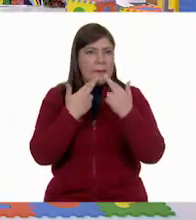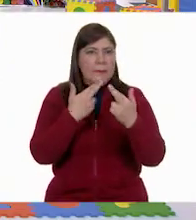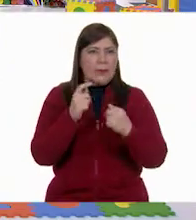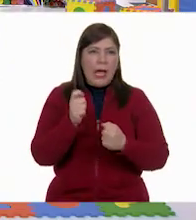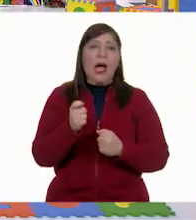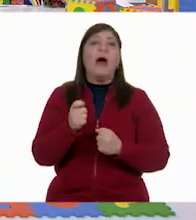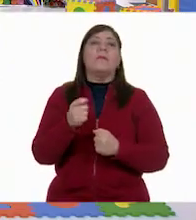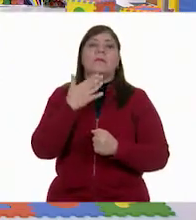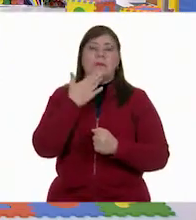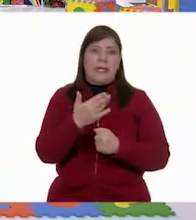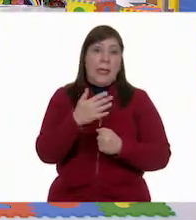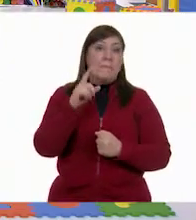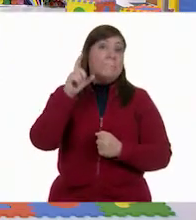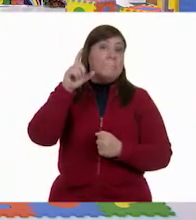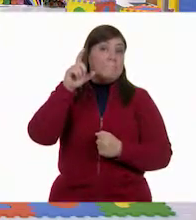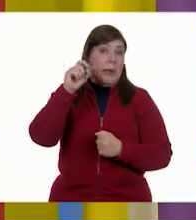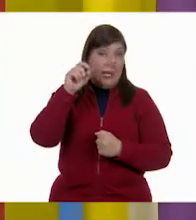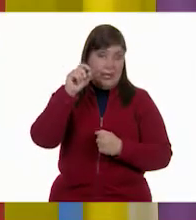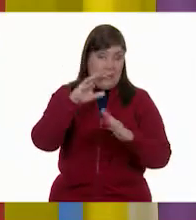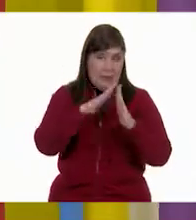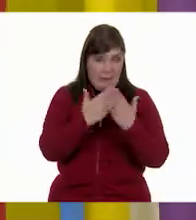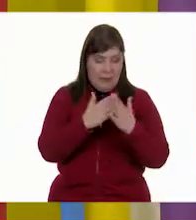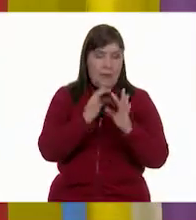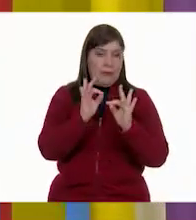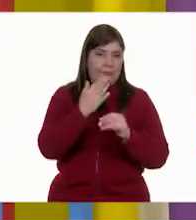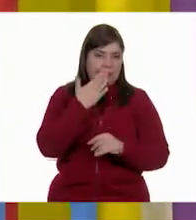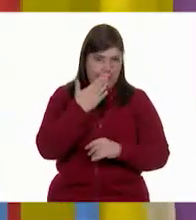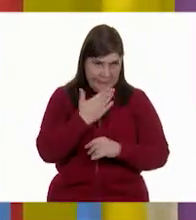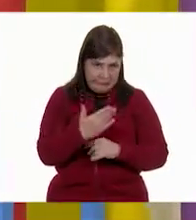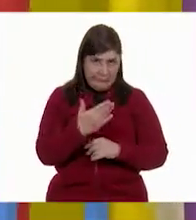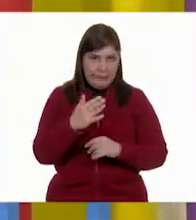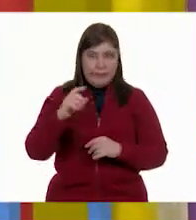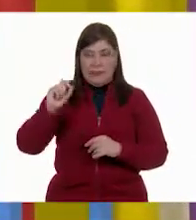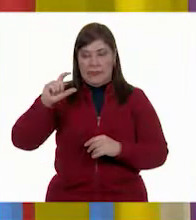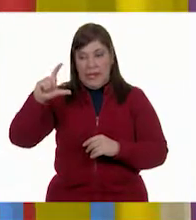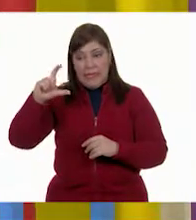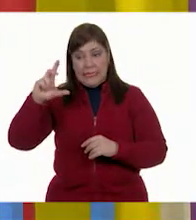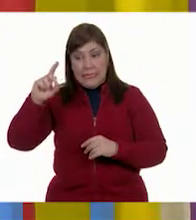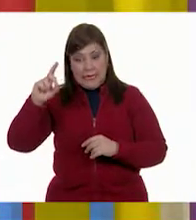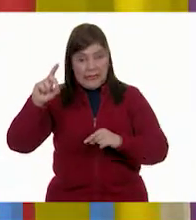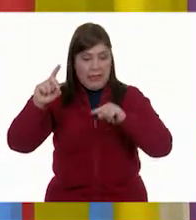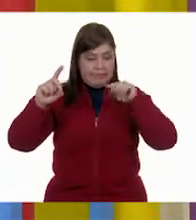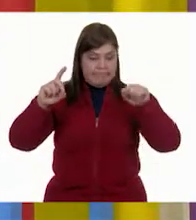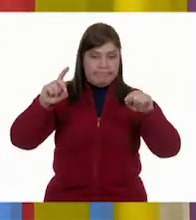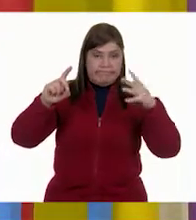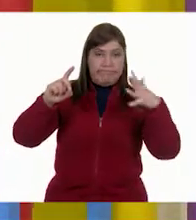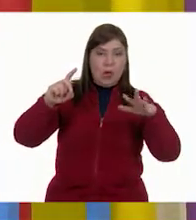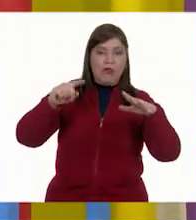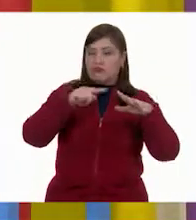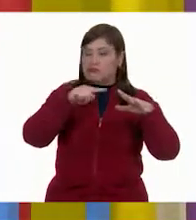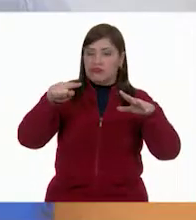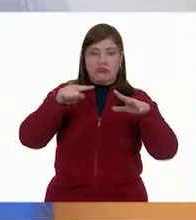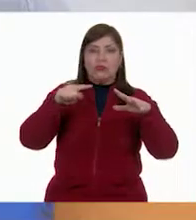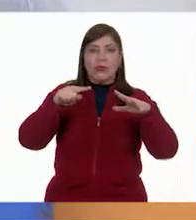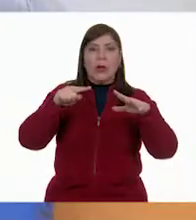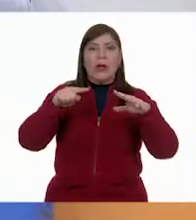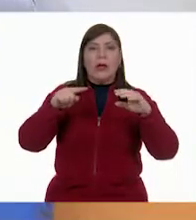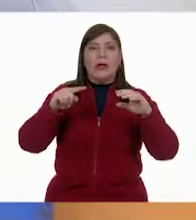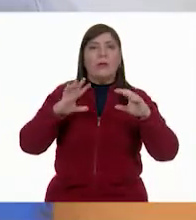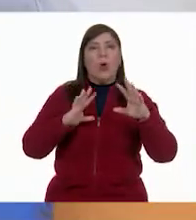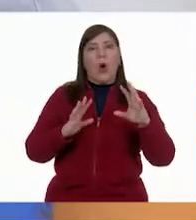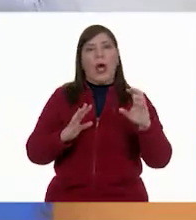Muy bien. 20 libros. libros. Muy, muy bien. Exacto. Muchas felicidades. Vamos a colocar